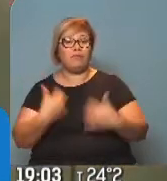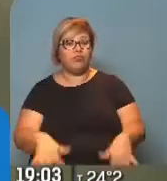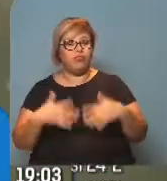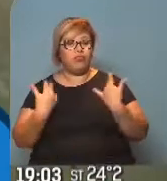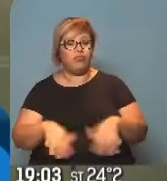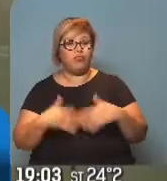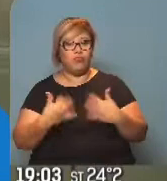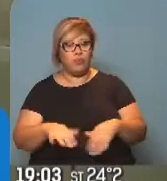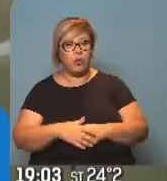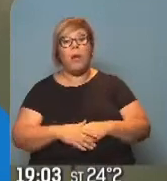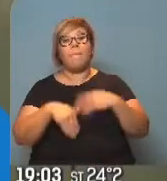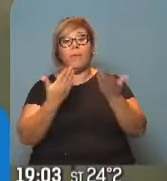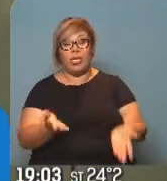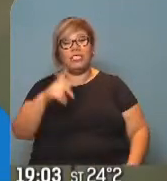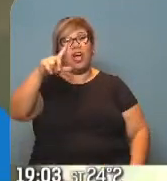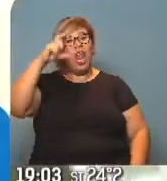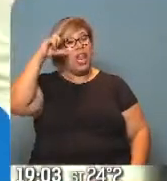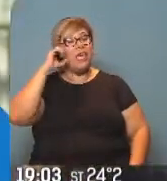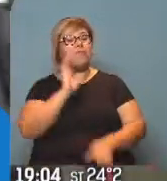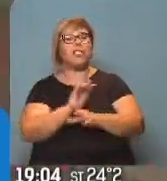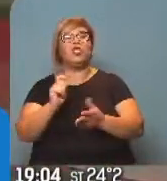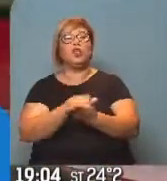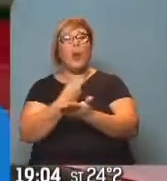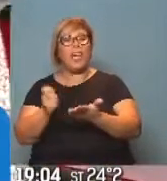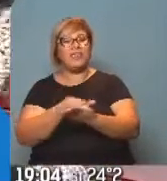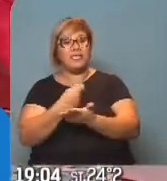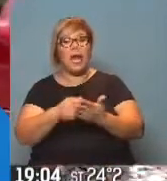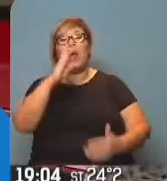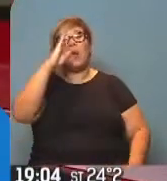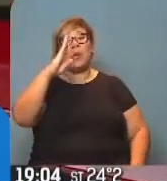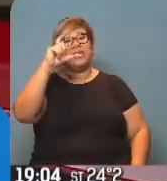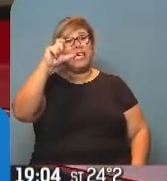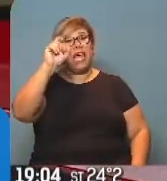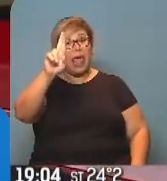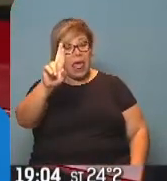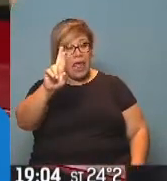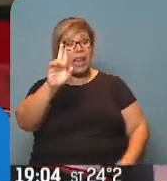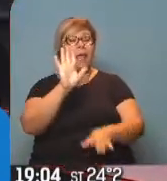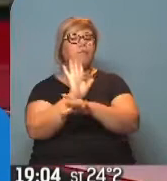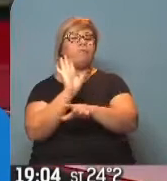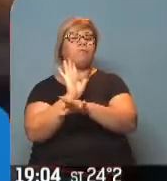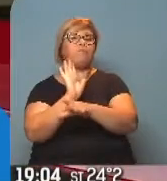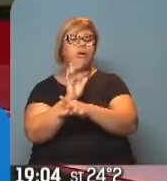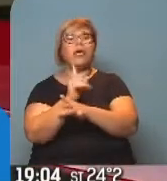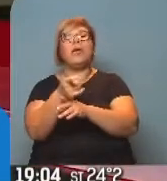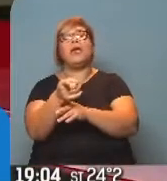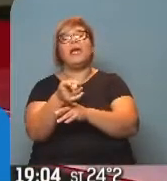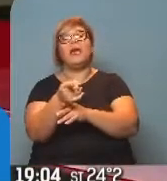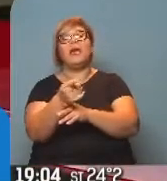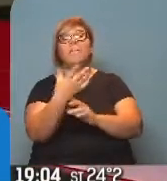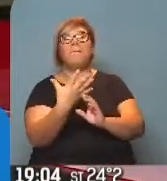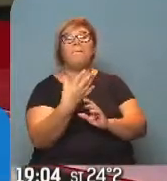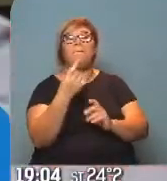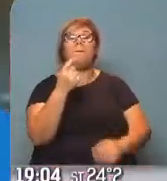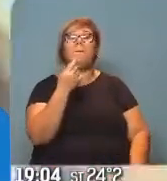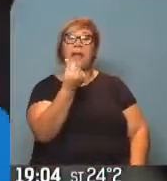En la subasta de LELIC, el Banco Central generó una contracción de la liquidez, o sea, tomó pesos por más de